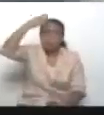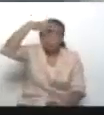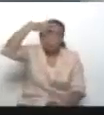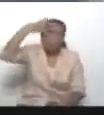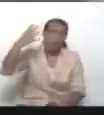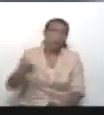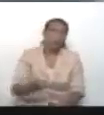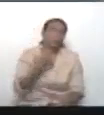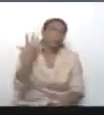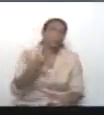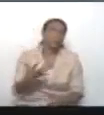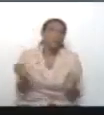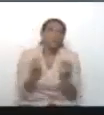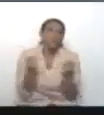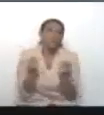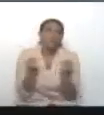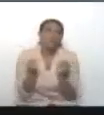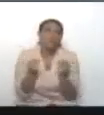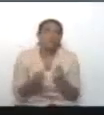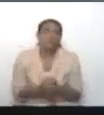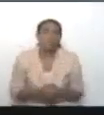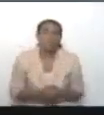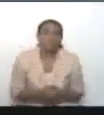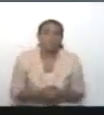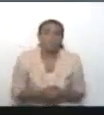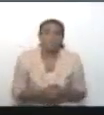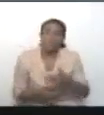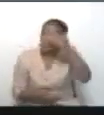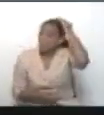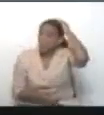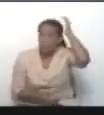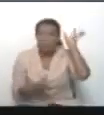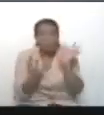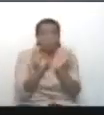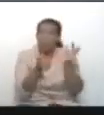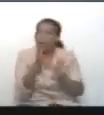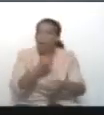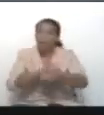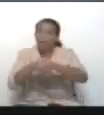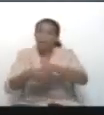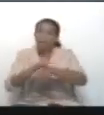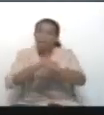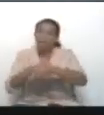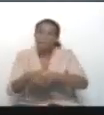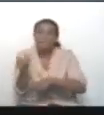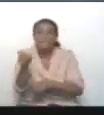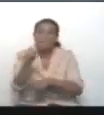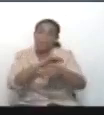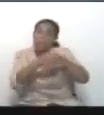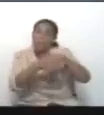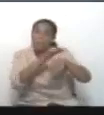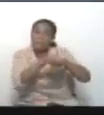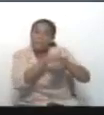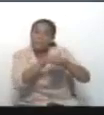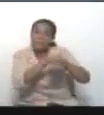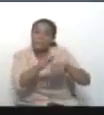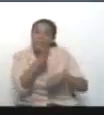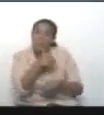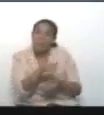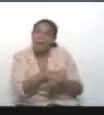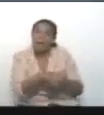uno directo. ¿Y usted tiene protección? Claro, tú no tienes protección. Tiene el cobote libre.